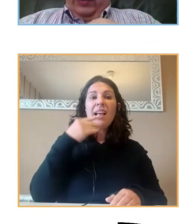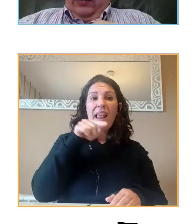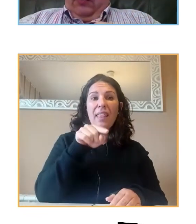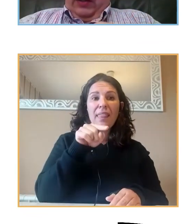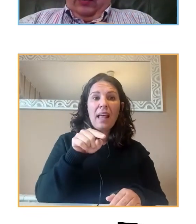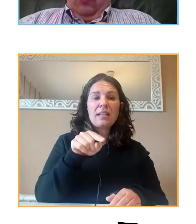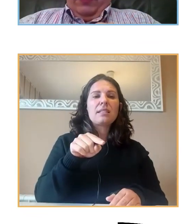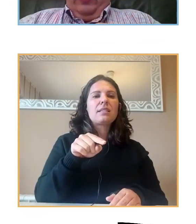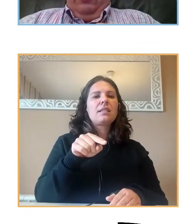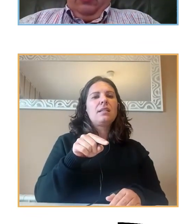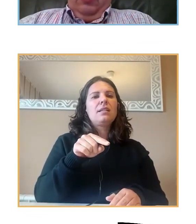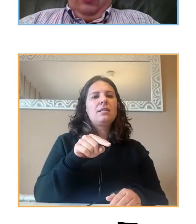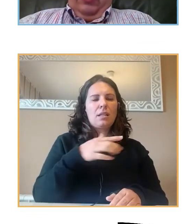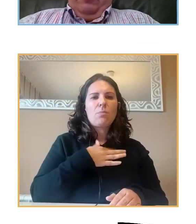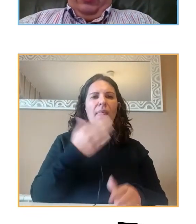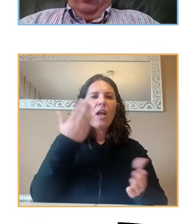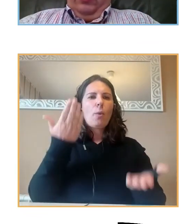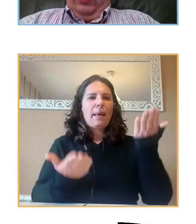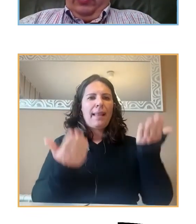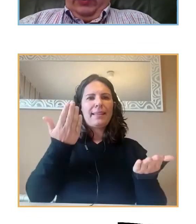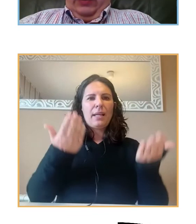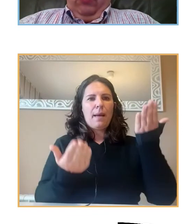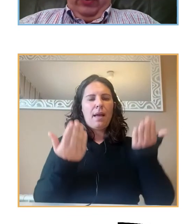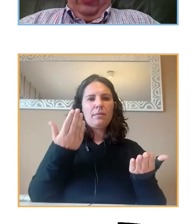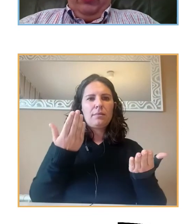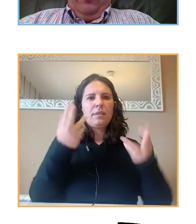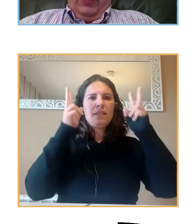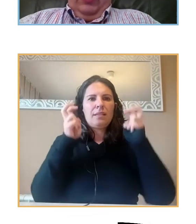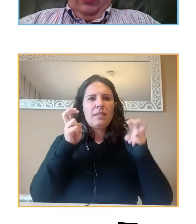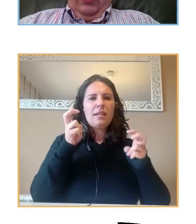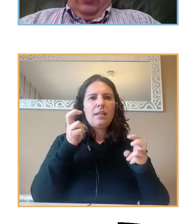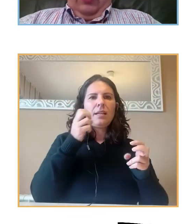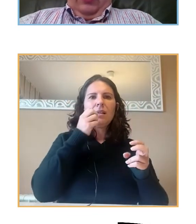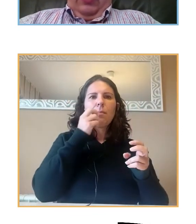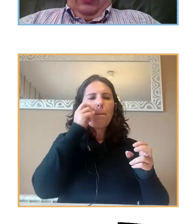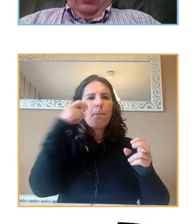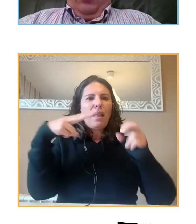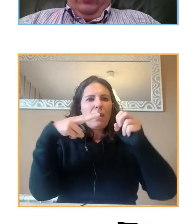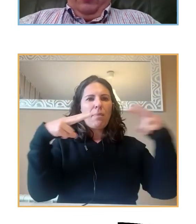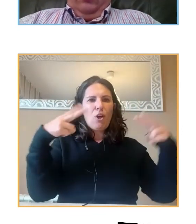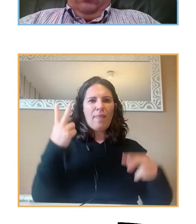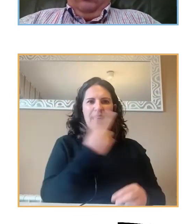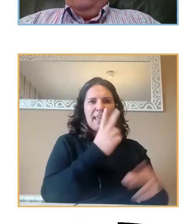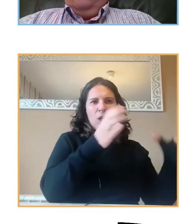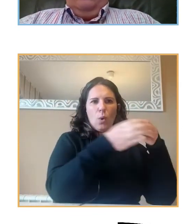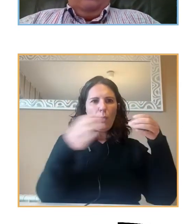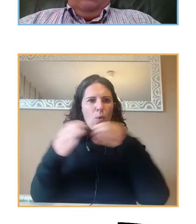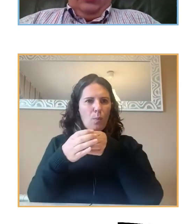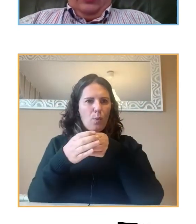podemos tener una comparativa de la percepción de cada uno de ellos. En el procedimiento,